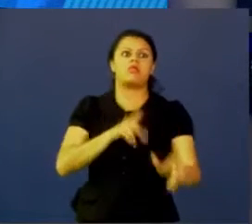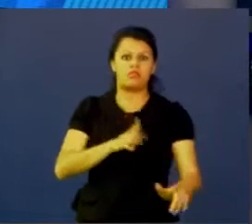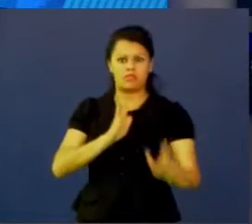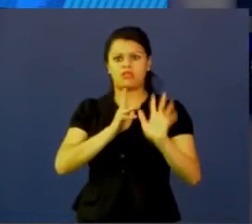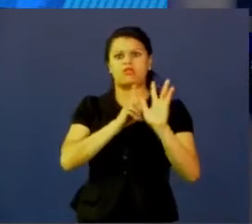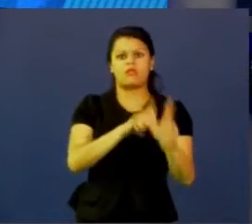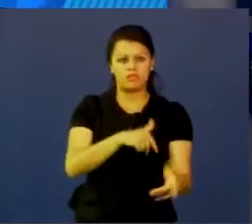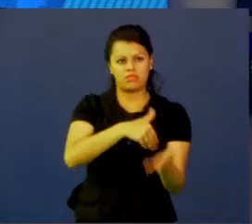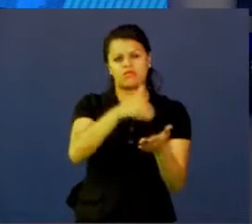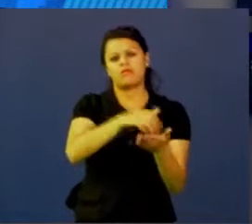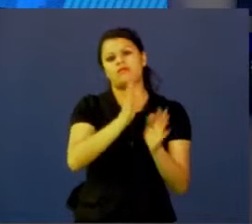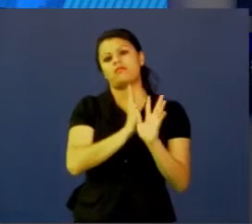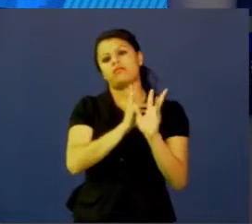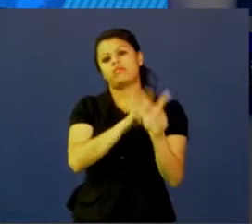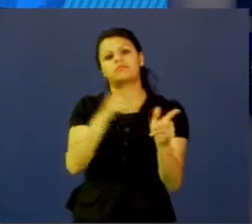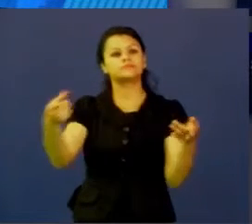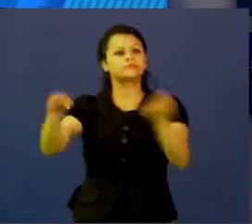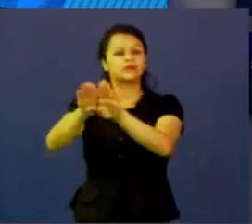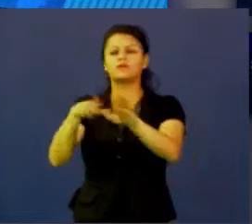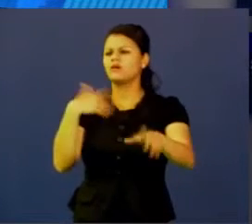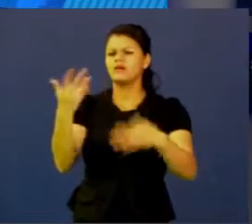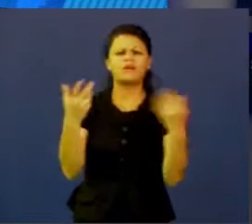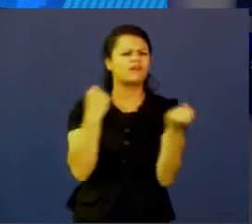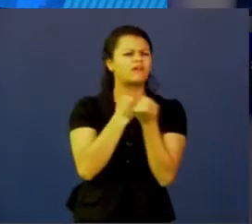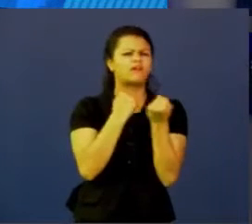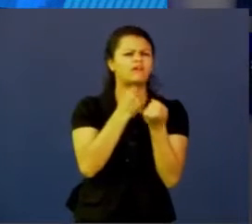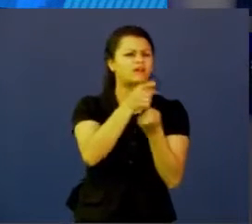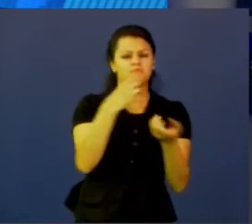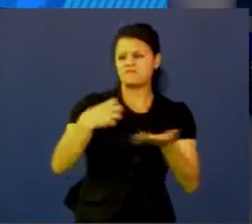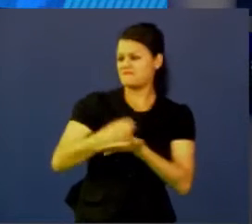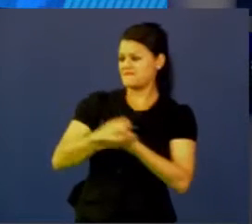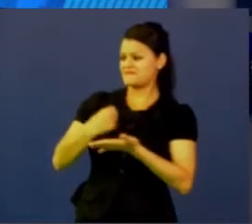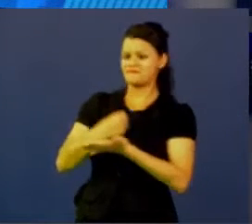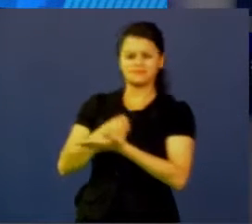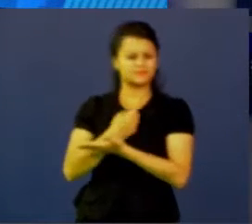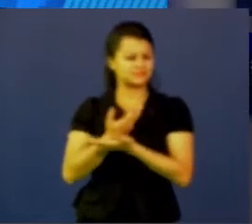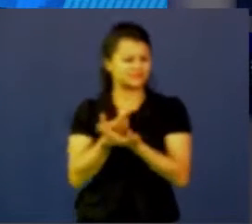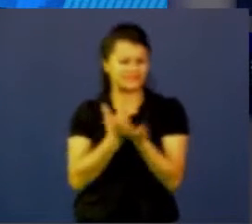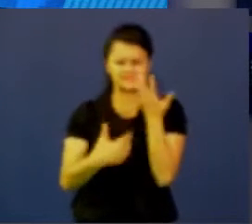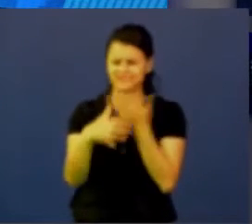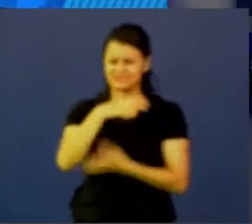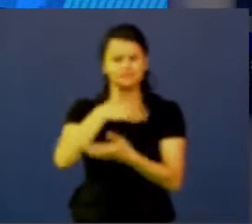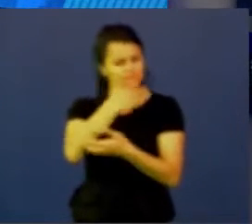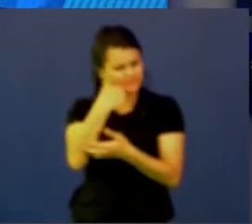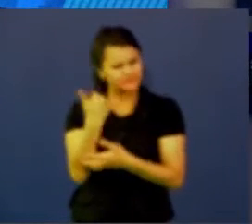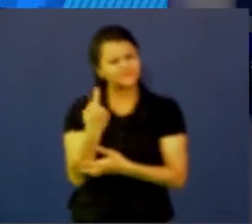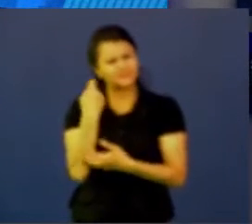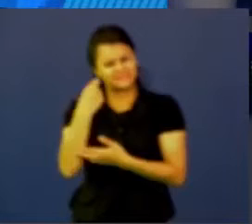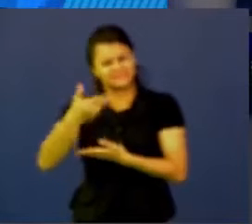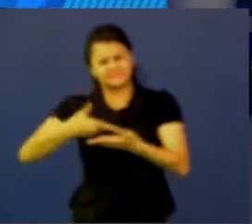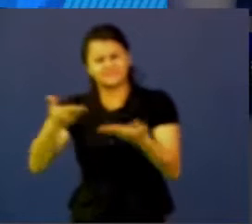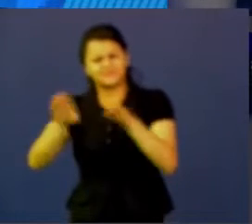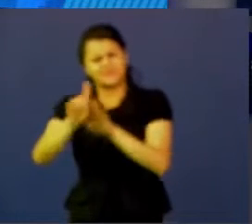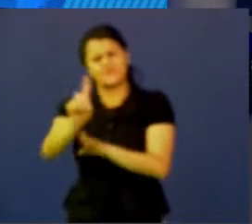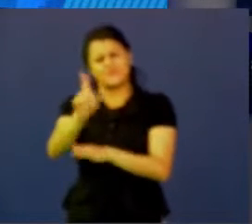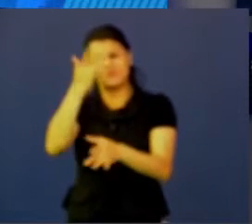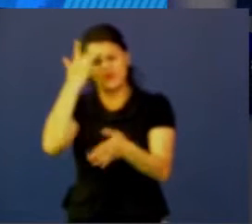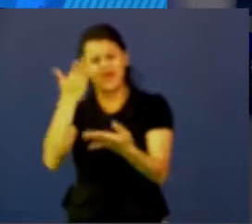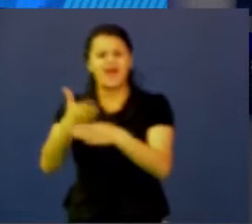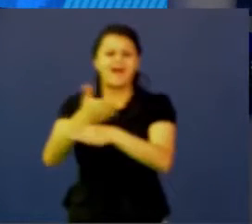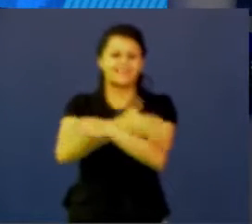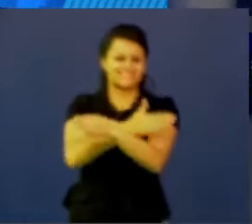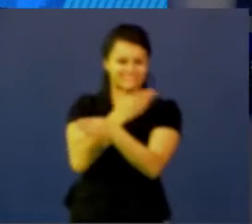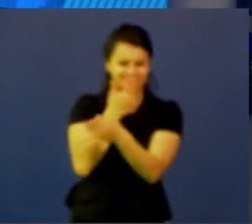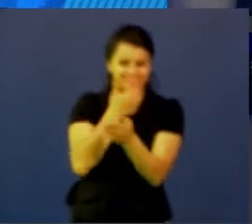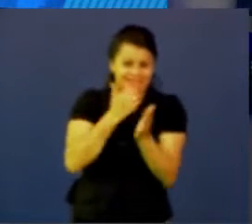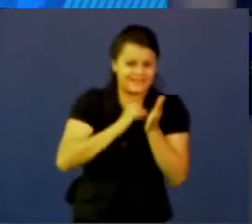los precios subieron y fue digamos un caos y yo creo que si el aprendizaje se hubiera conectado con ese problema, pues nos hubiéramos